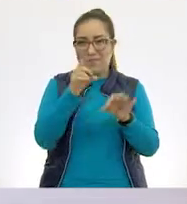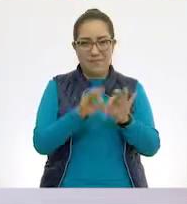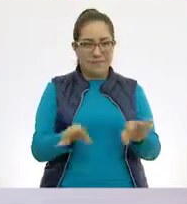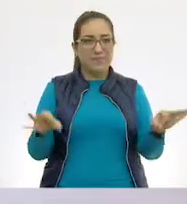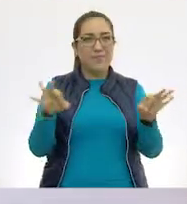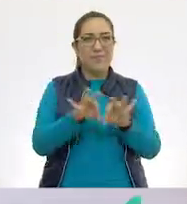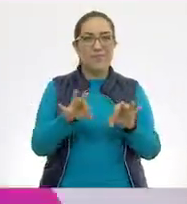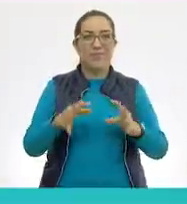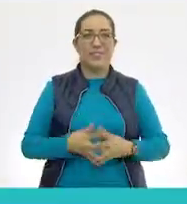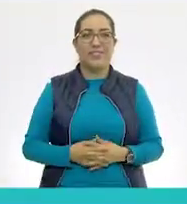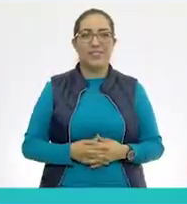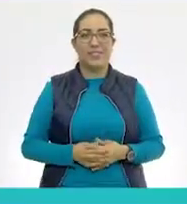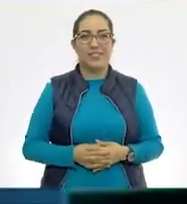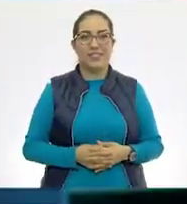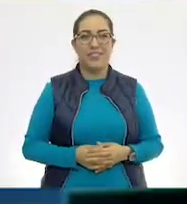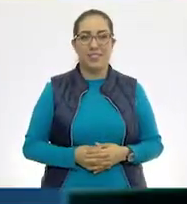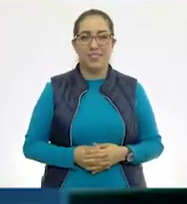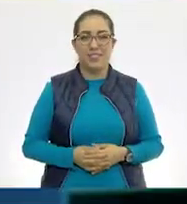importante.